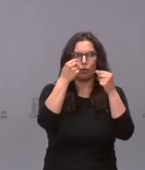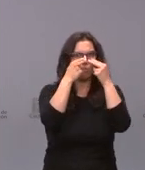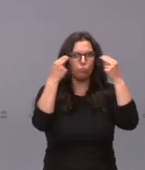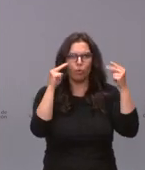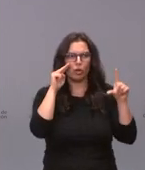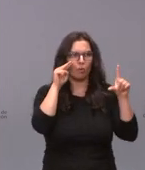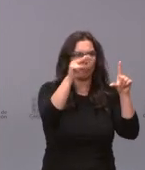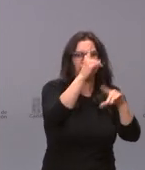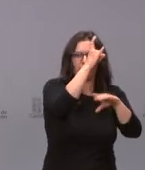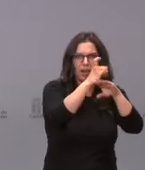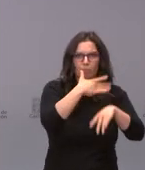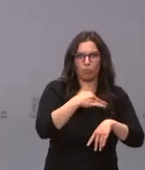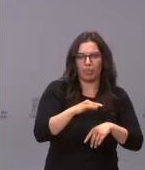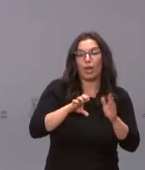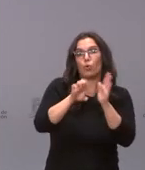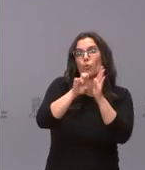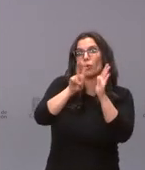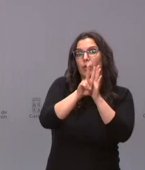no publicamos el currículum